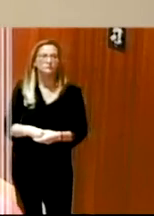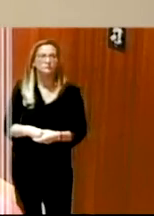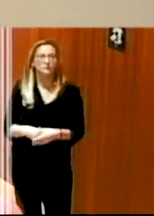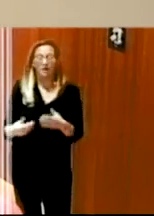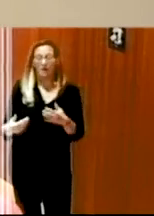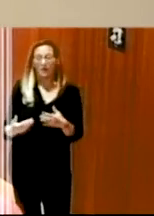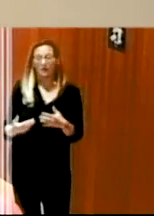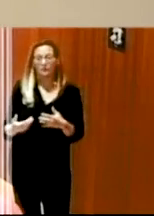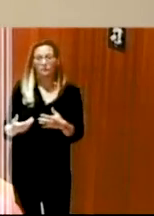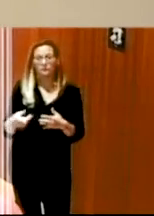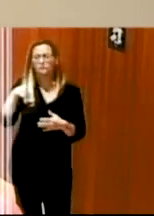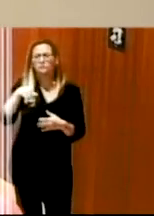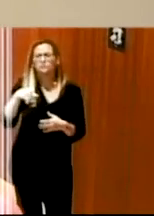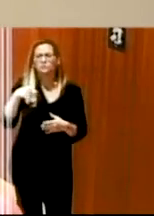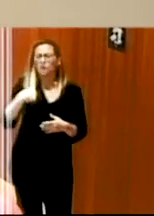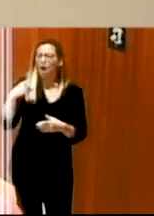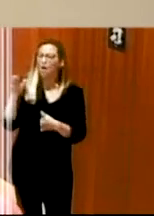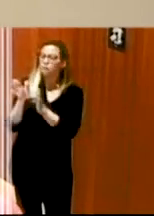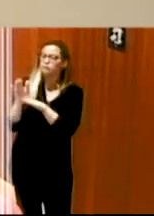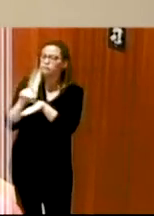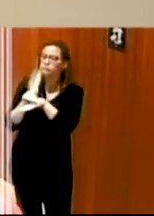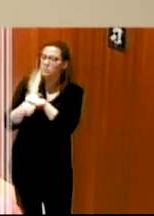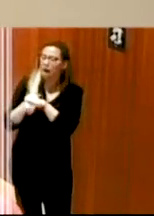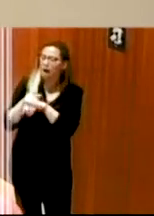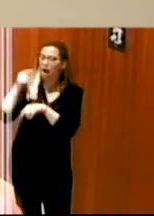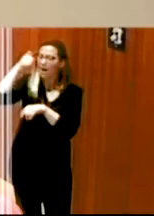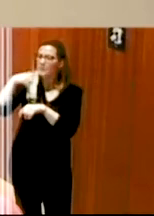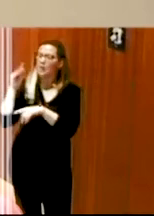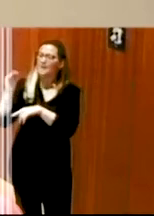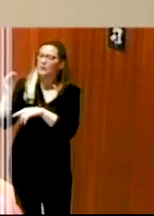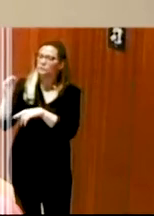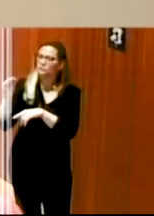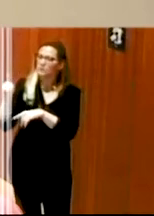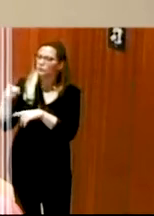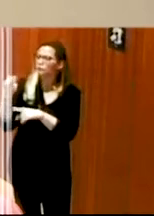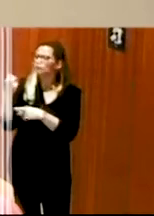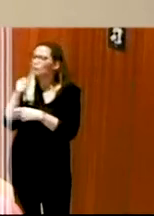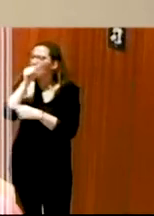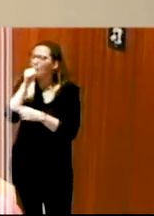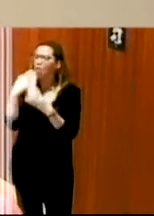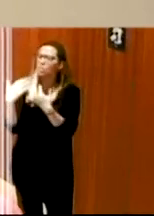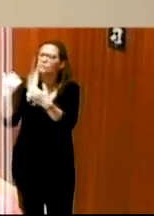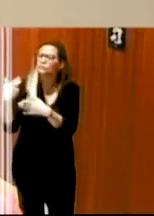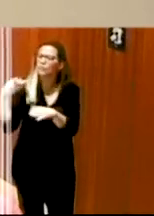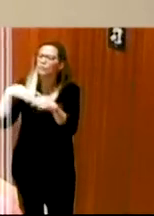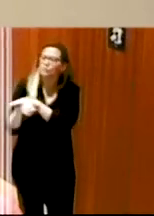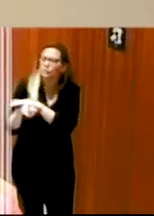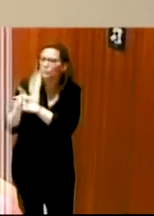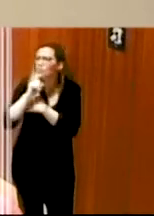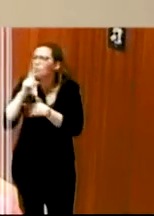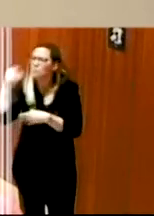sobre cómo pensaba él que debería ser un concierto inclusivo y decía que él creía que los conciertos inclusivos